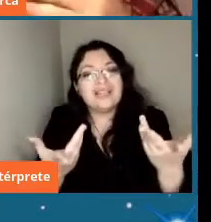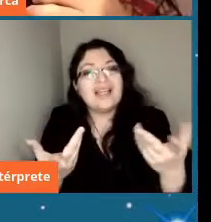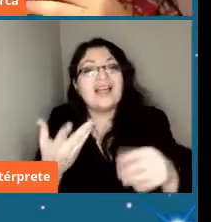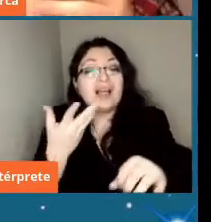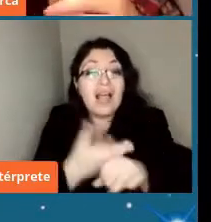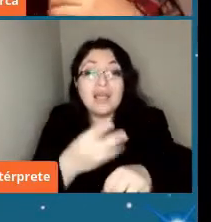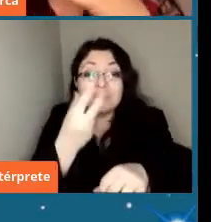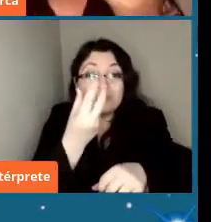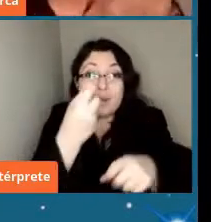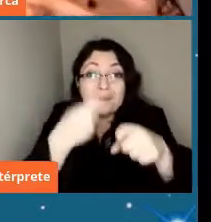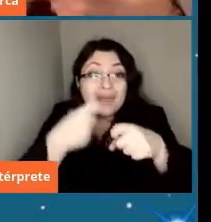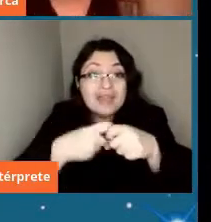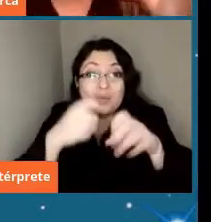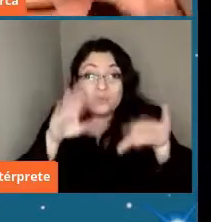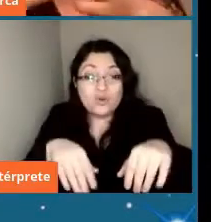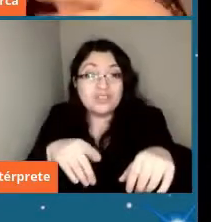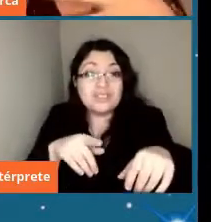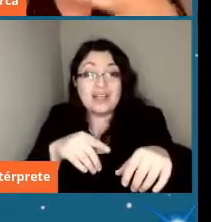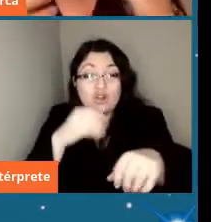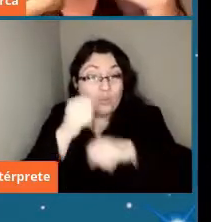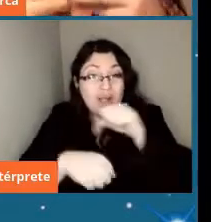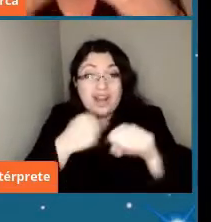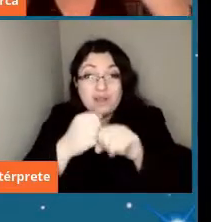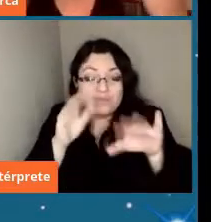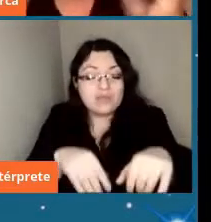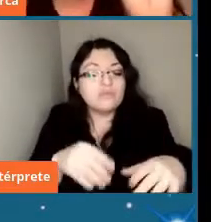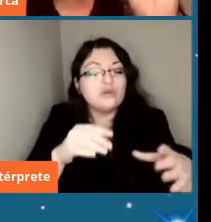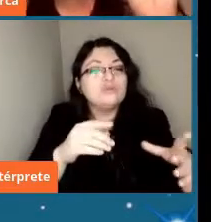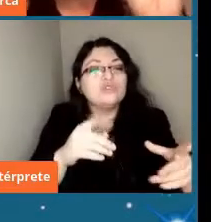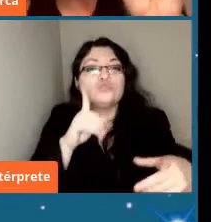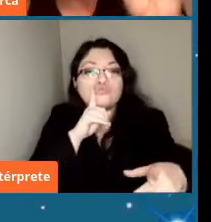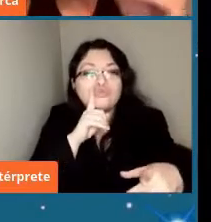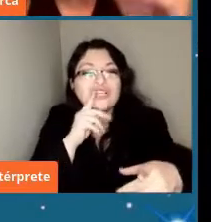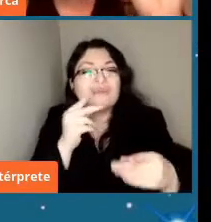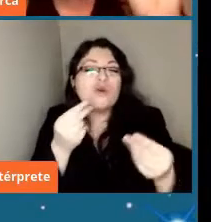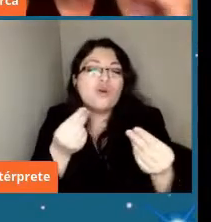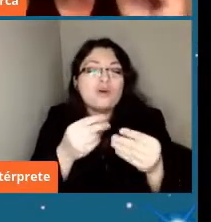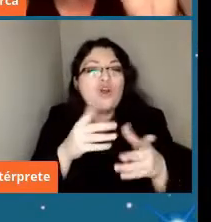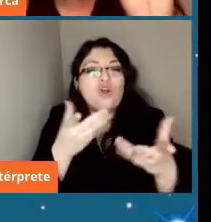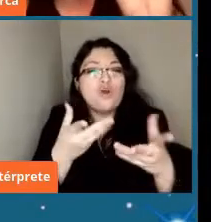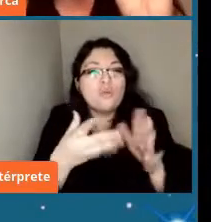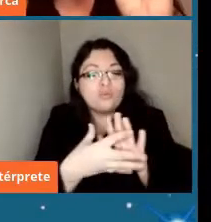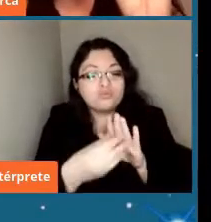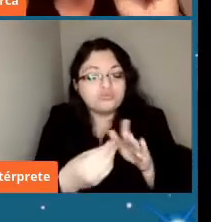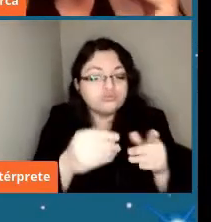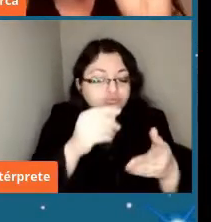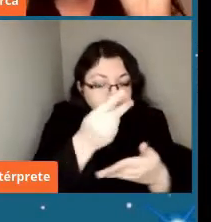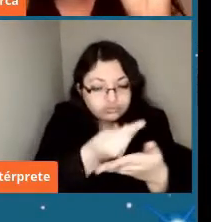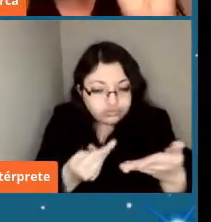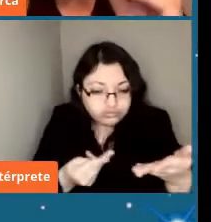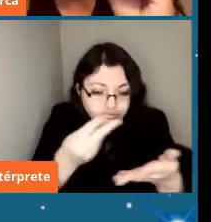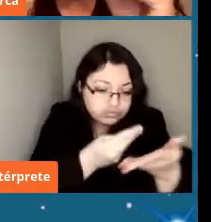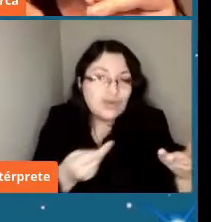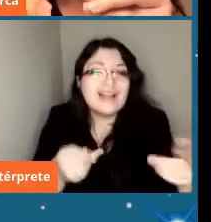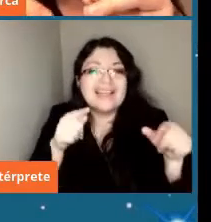rocas que tienen esa misma edad y tenemos simbologías para poner y eso justamente que es lo básico que nosotros tenemos para estudiar las